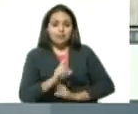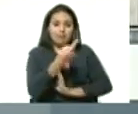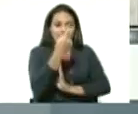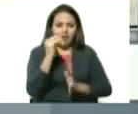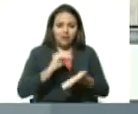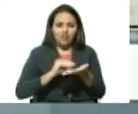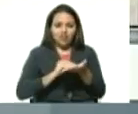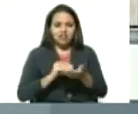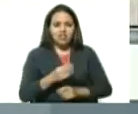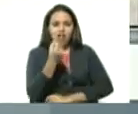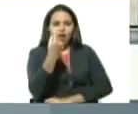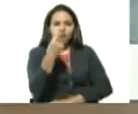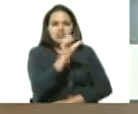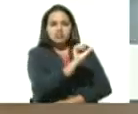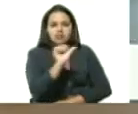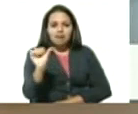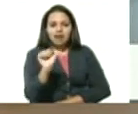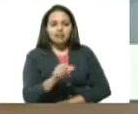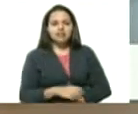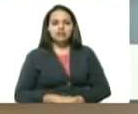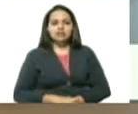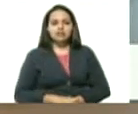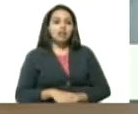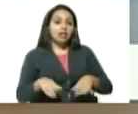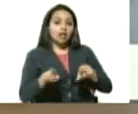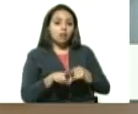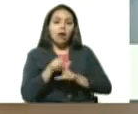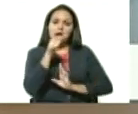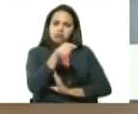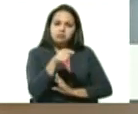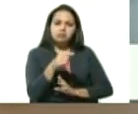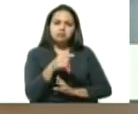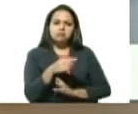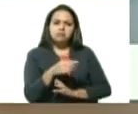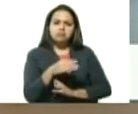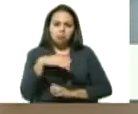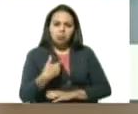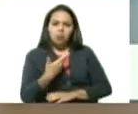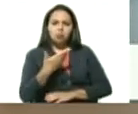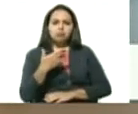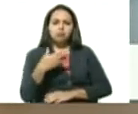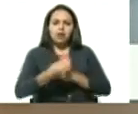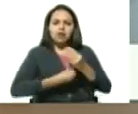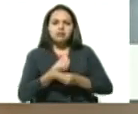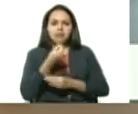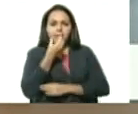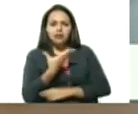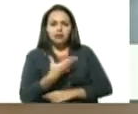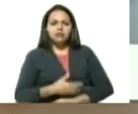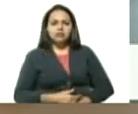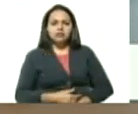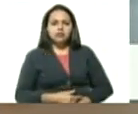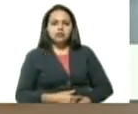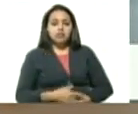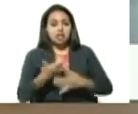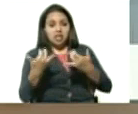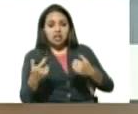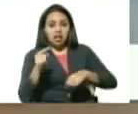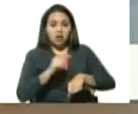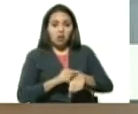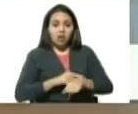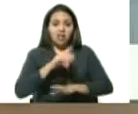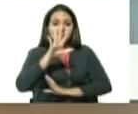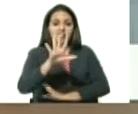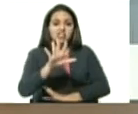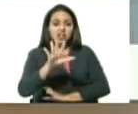cuarentena de las 11 semanas, bueno, eso funcionó muy bien y el reporte que tengo a esta hora, siendo las